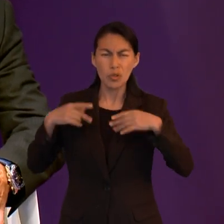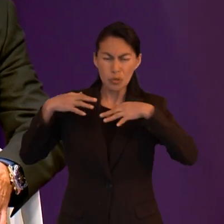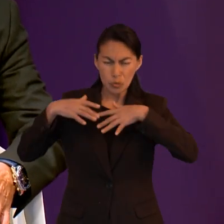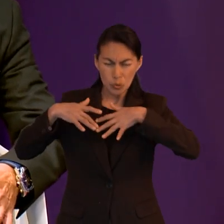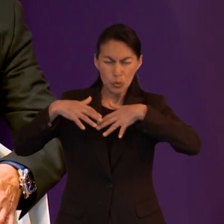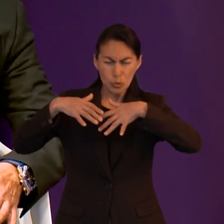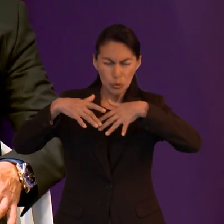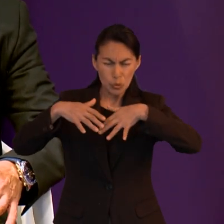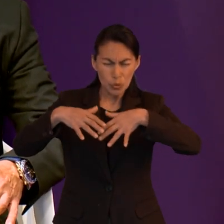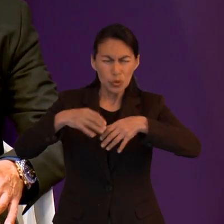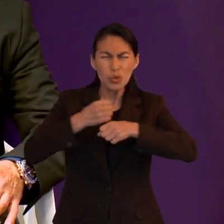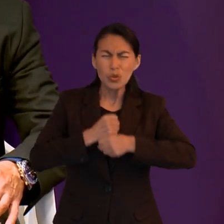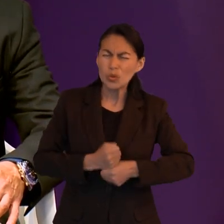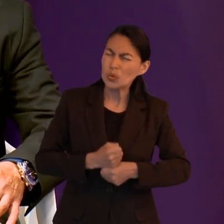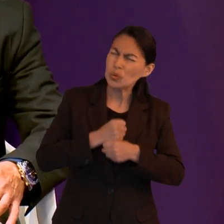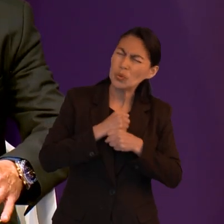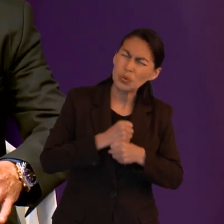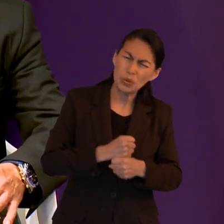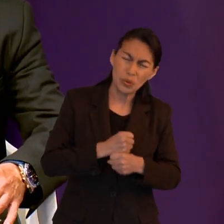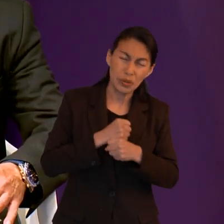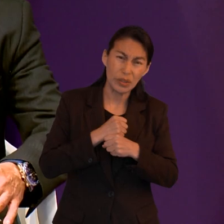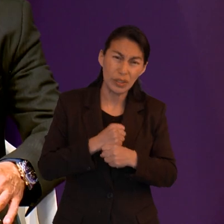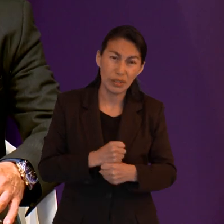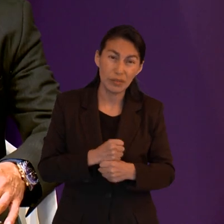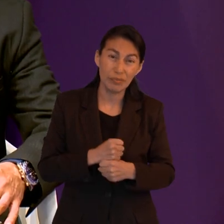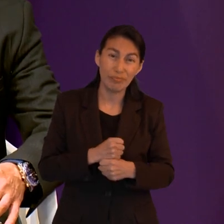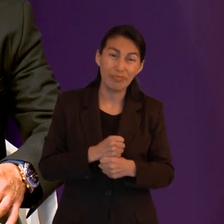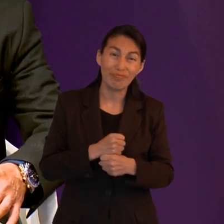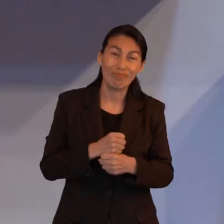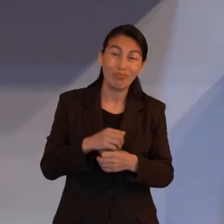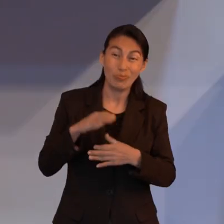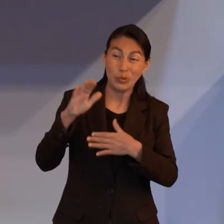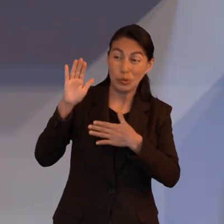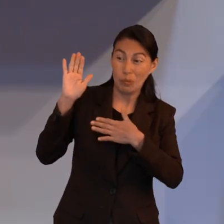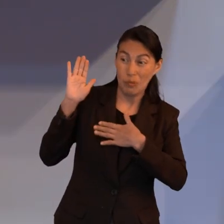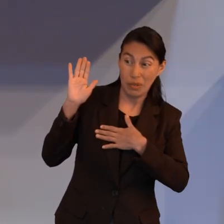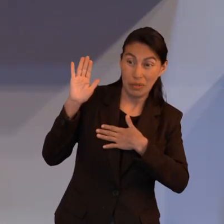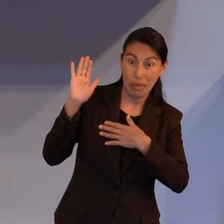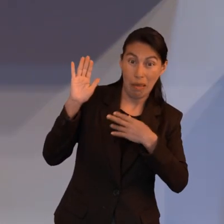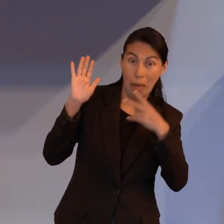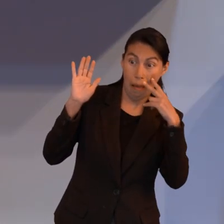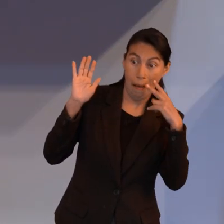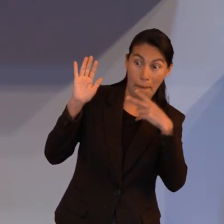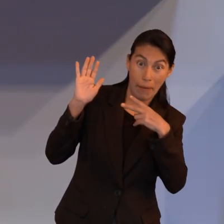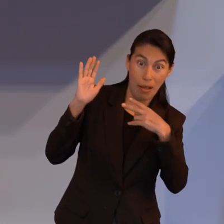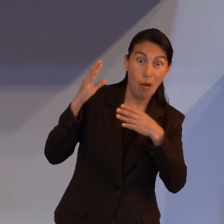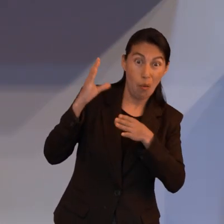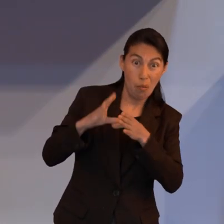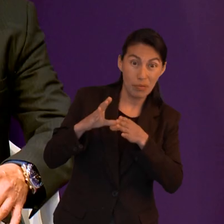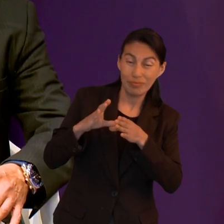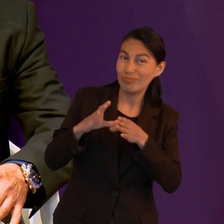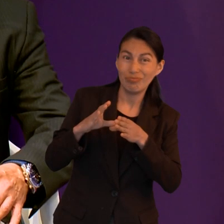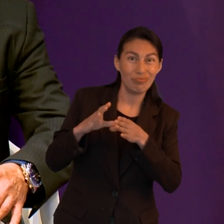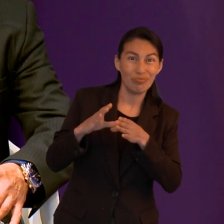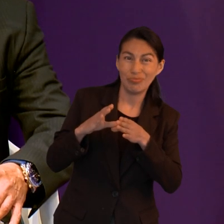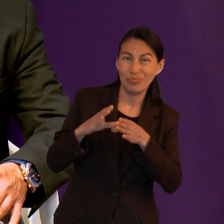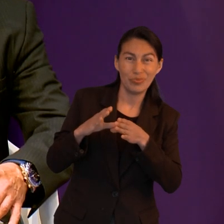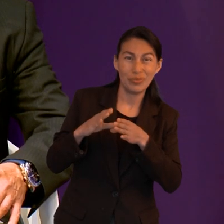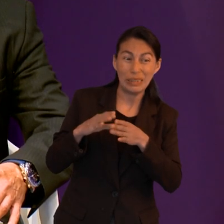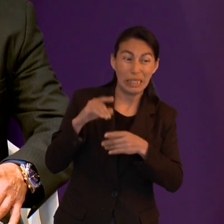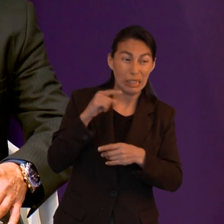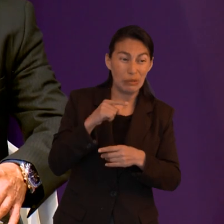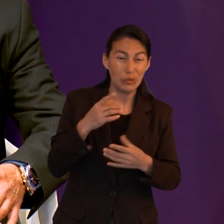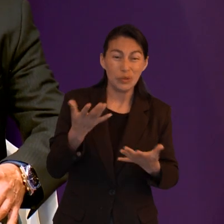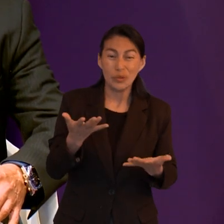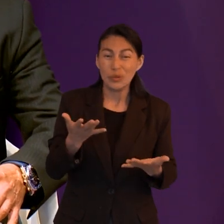pues no pudieron ver esas promesas cumplirse en ellos y estaban muy cerca. Ellos les